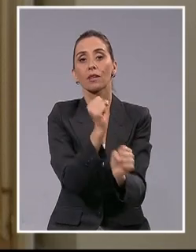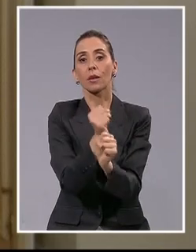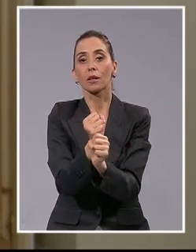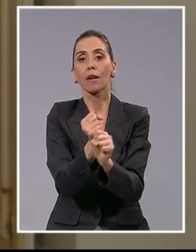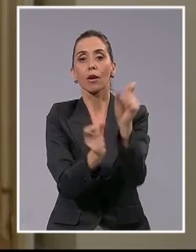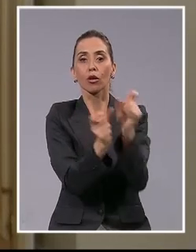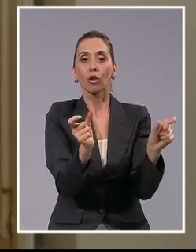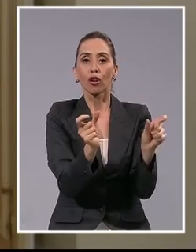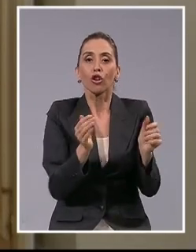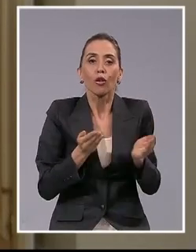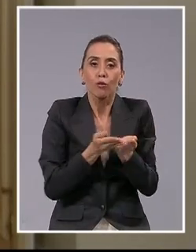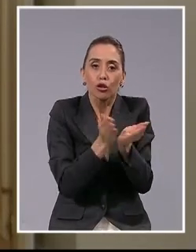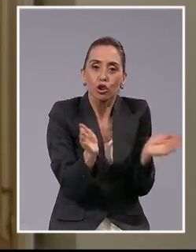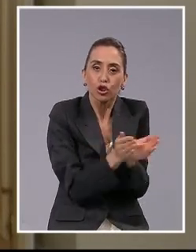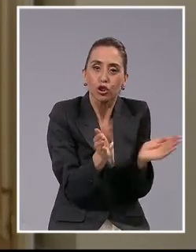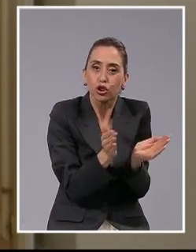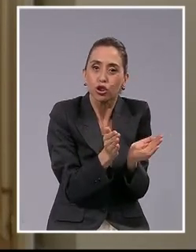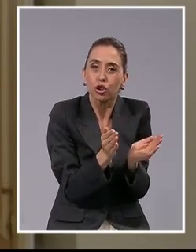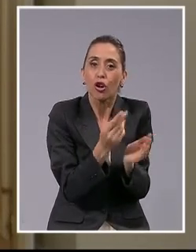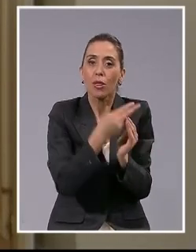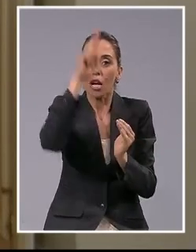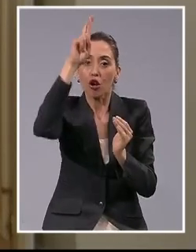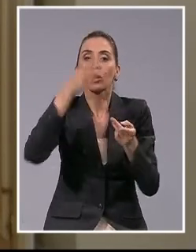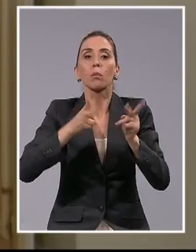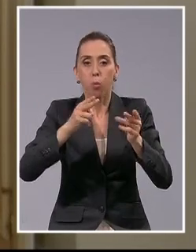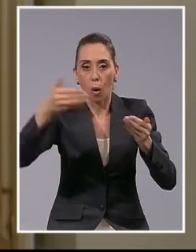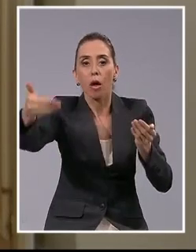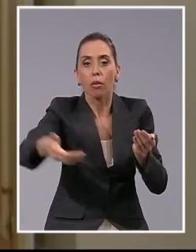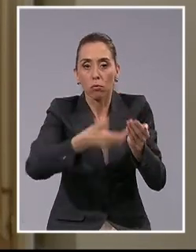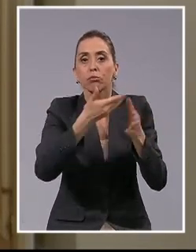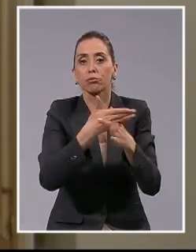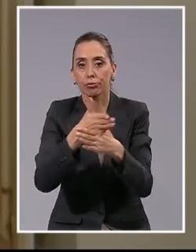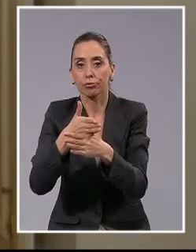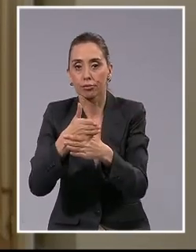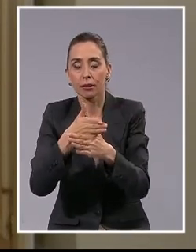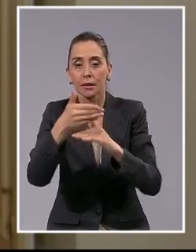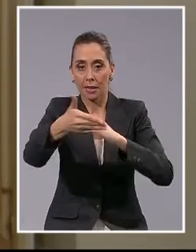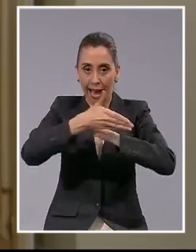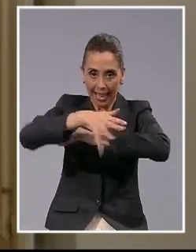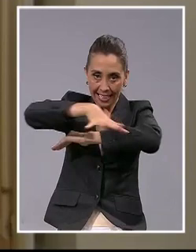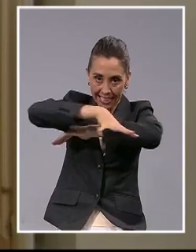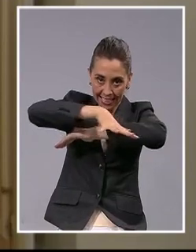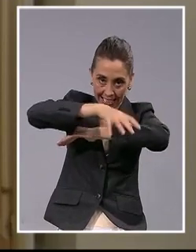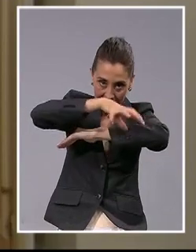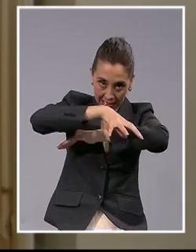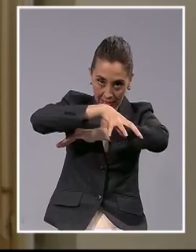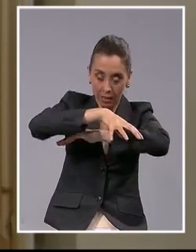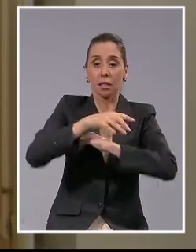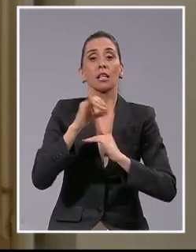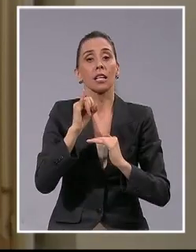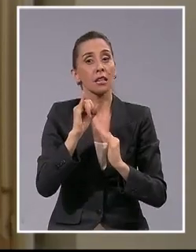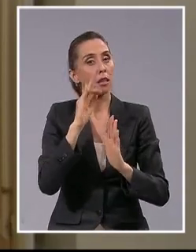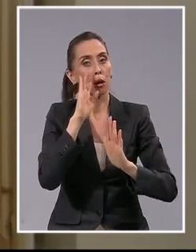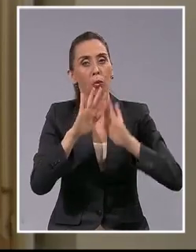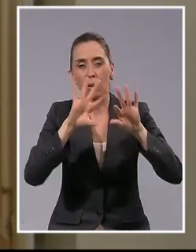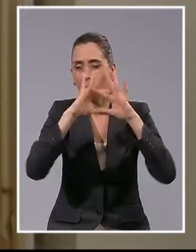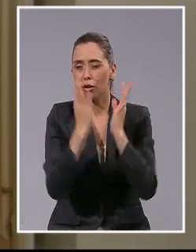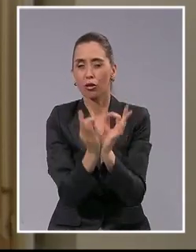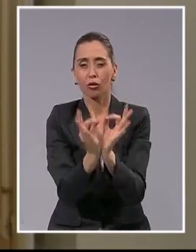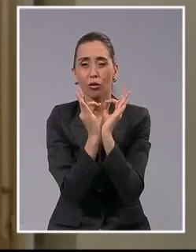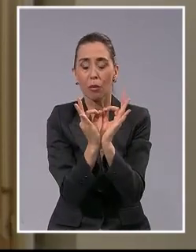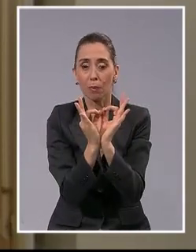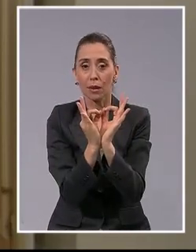pescadores artesanales de la zona norte. Igualmente, mantiene y resguarda íntegramente